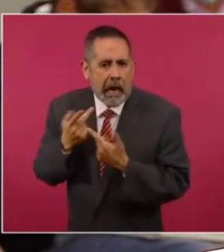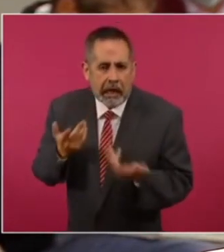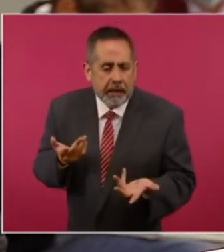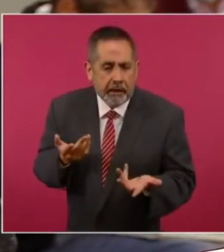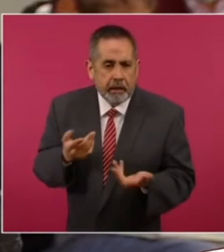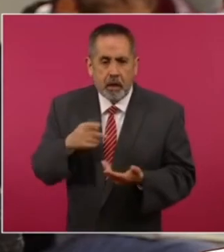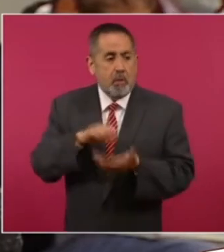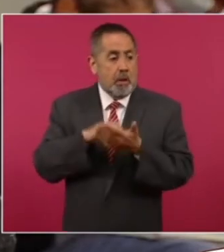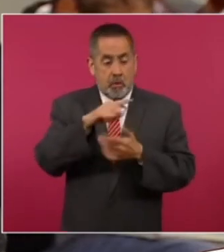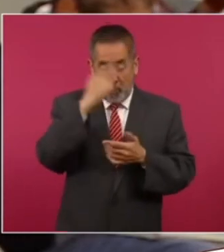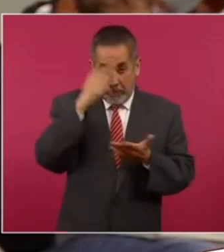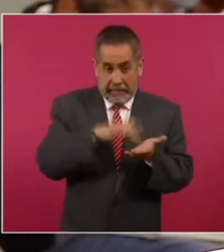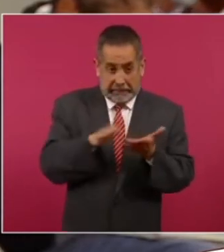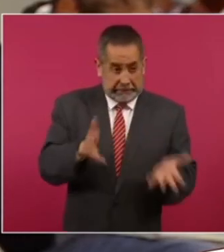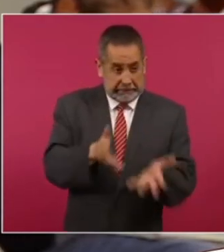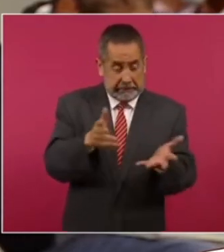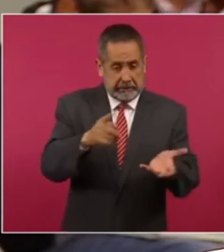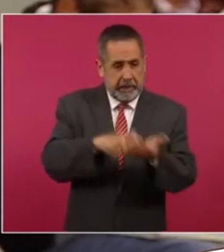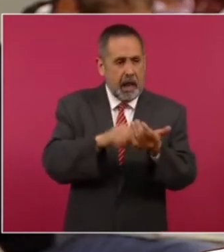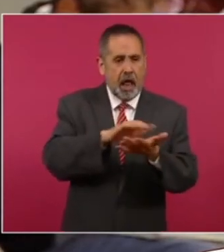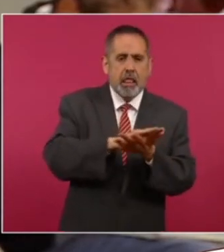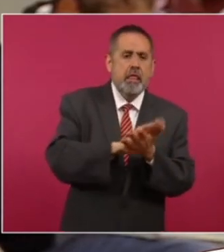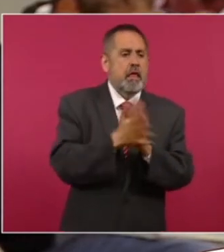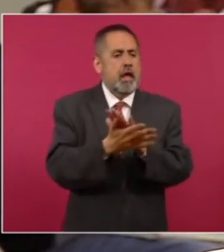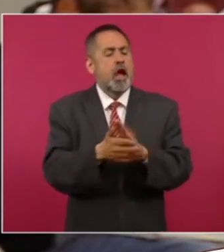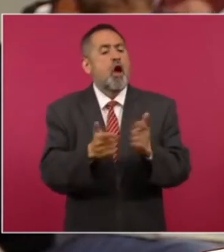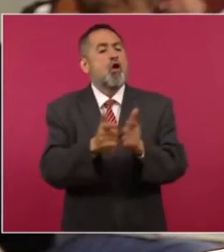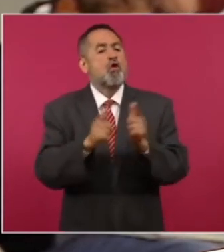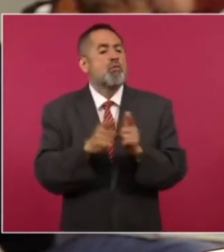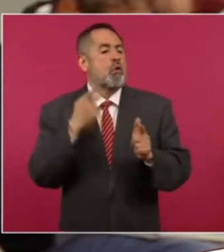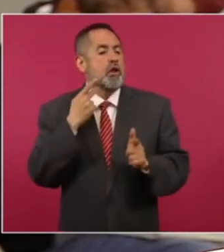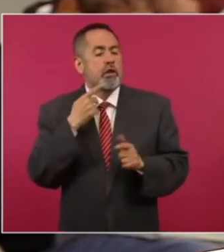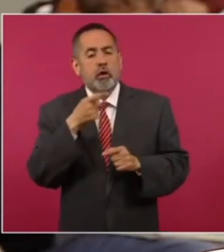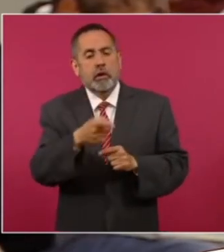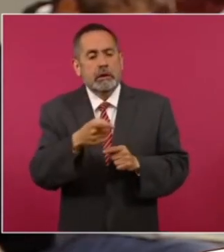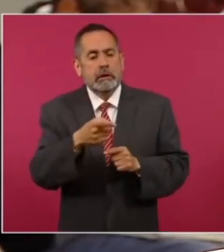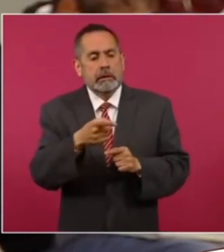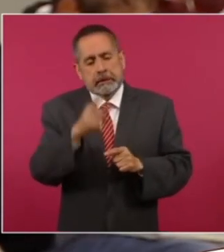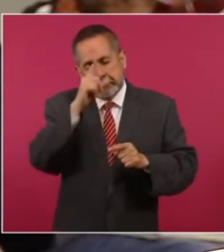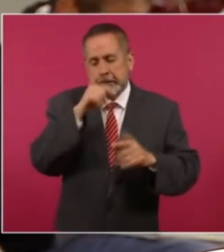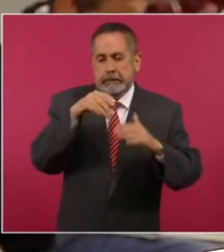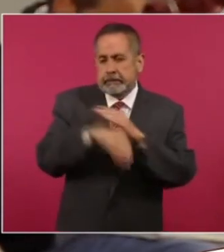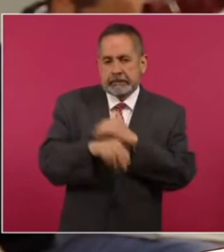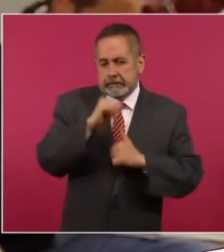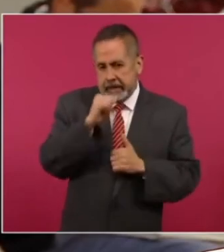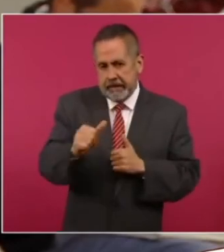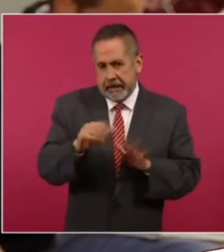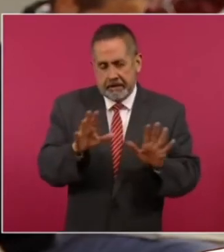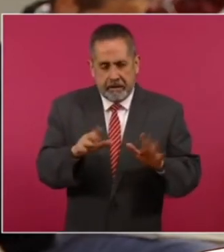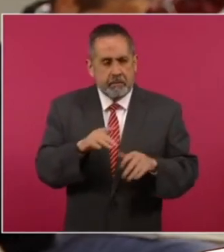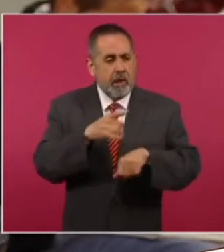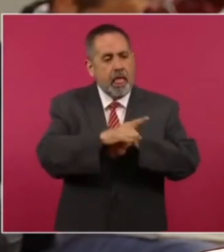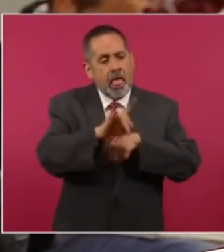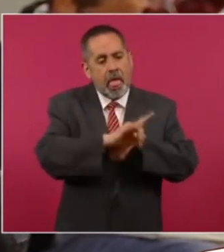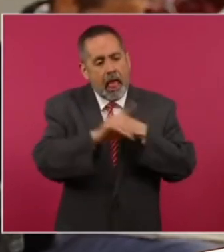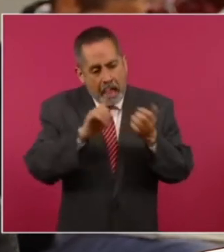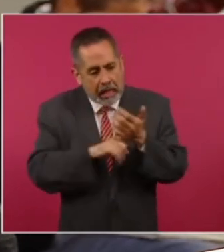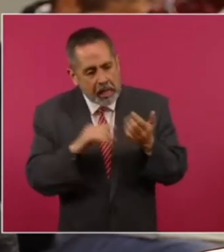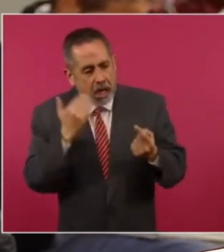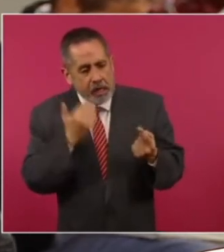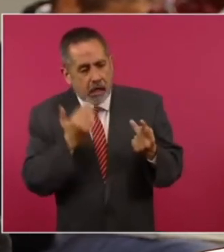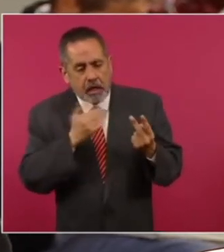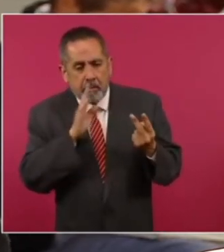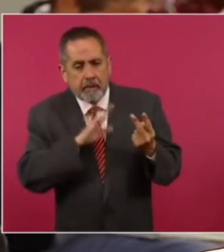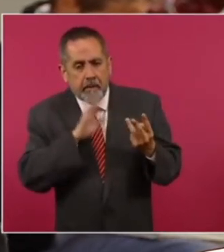la impulsaron para convertirse en partido político y finalmente no pudieron hacerlo por irregularidades que